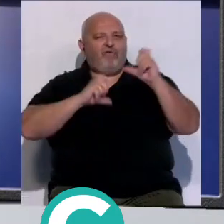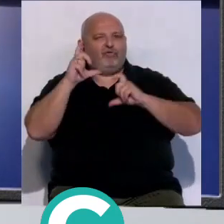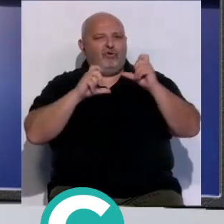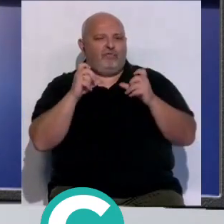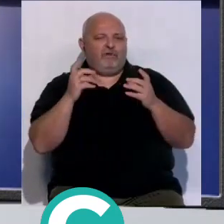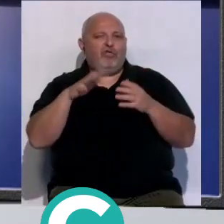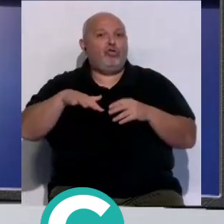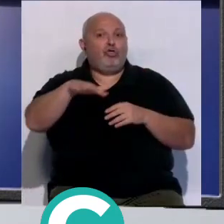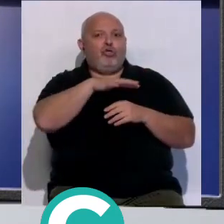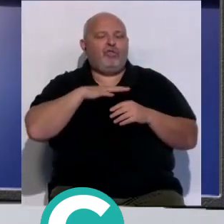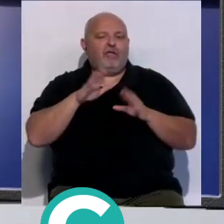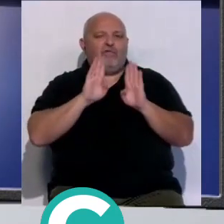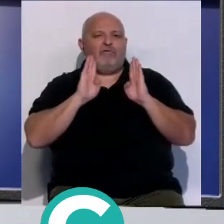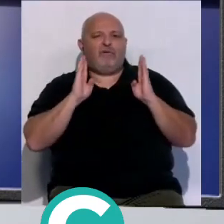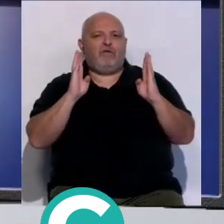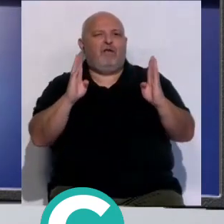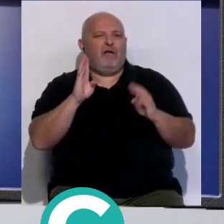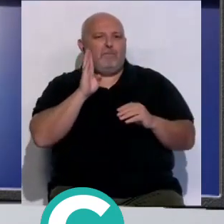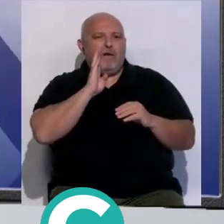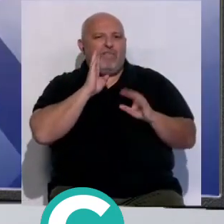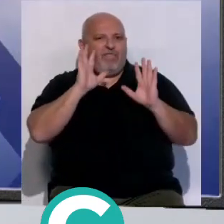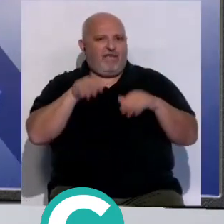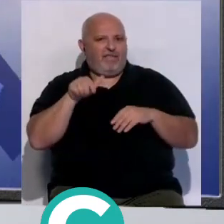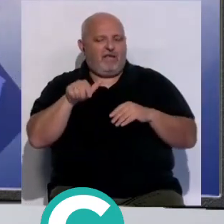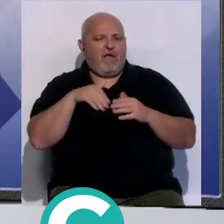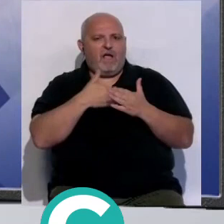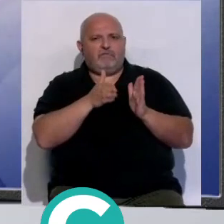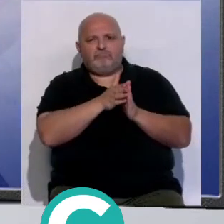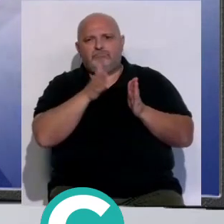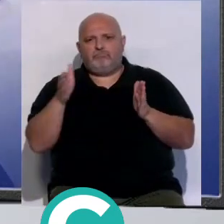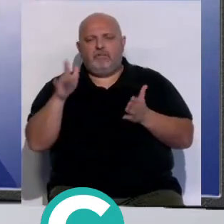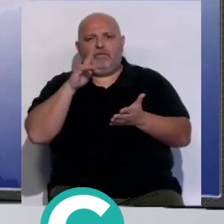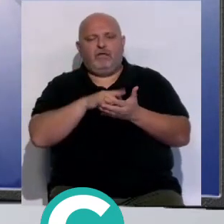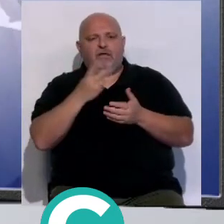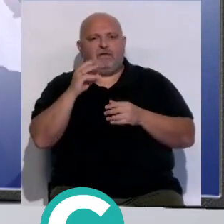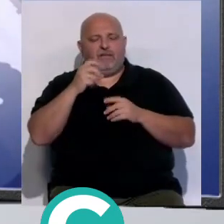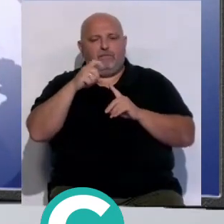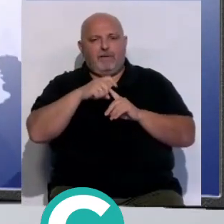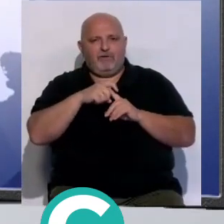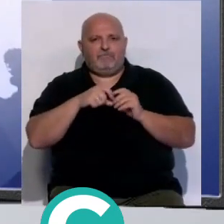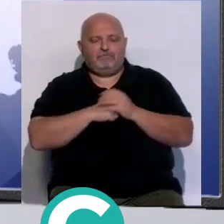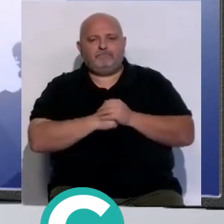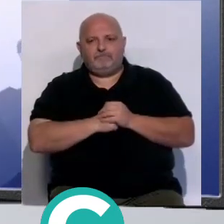se encuentra instalada en la fachada del mercado central de Cádiz y va a permanecer allí hasta el próximo 30 de mayo